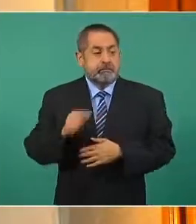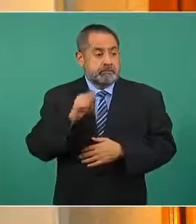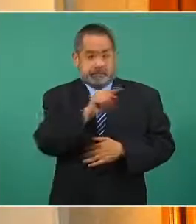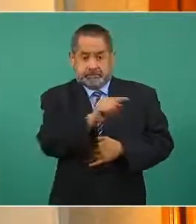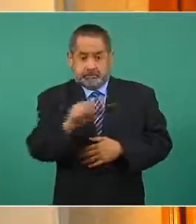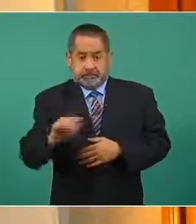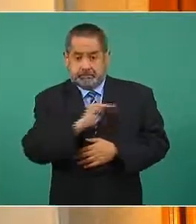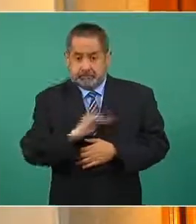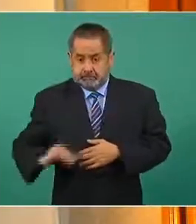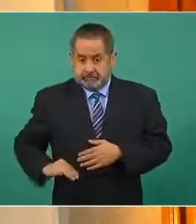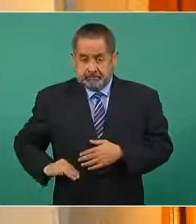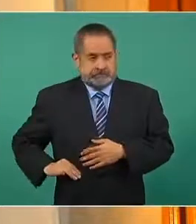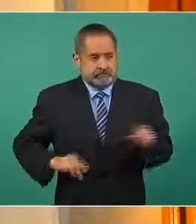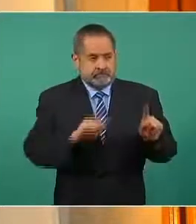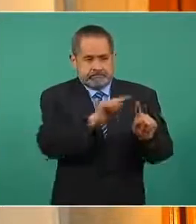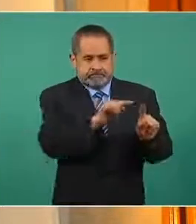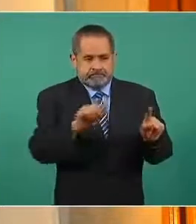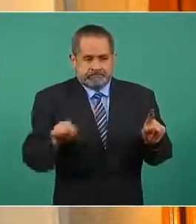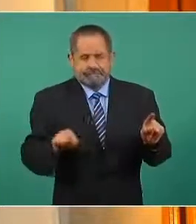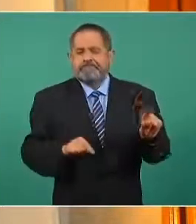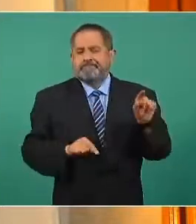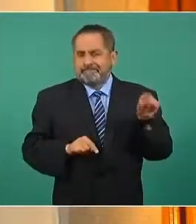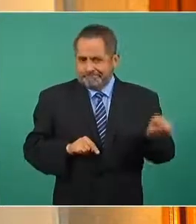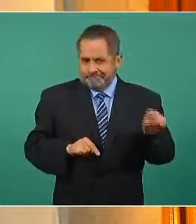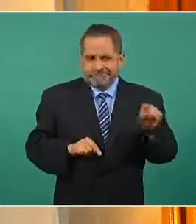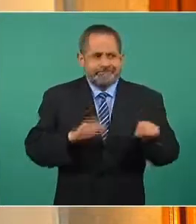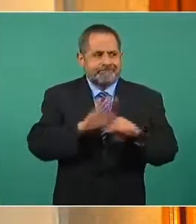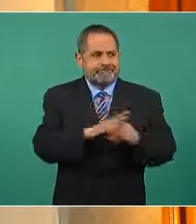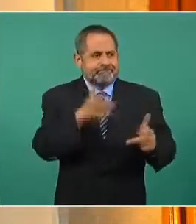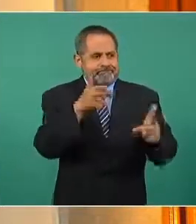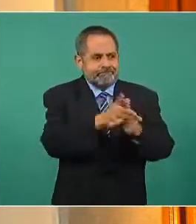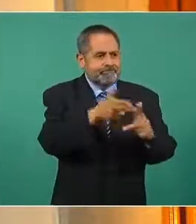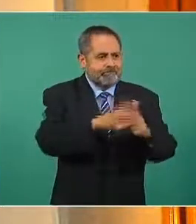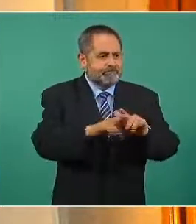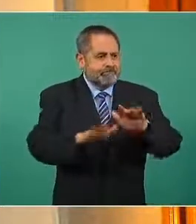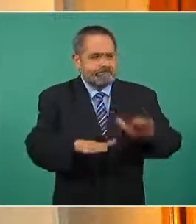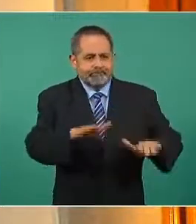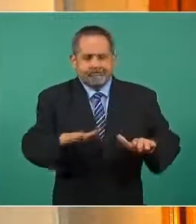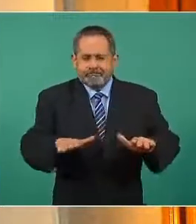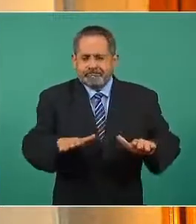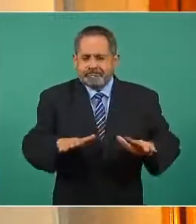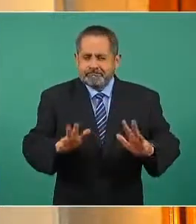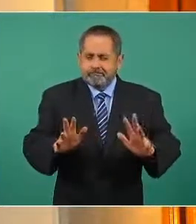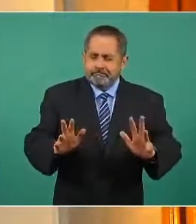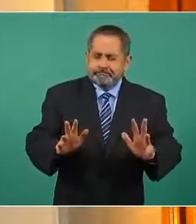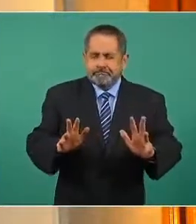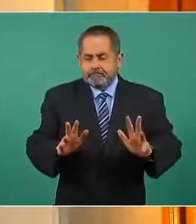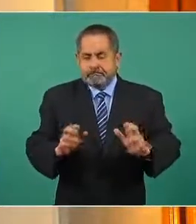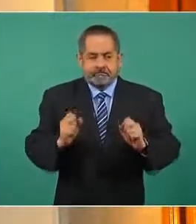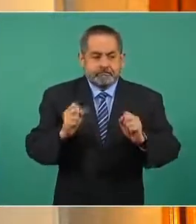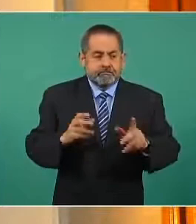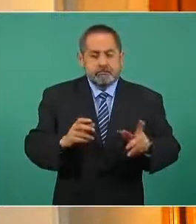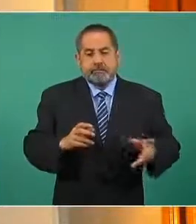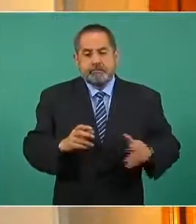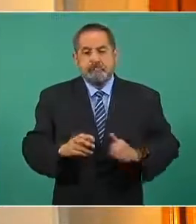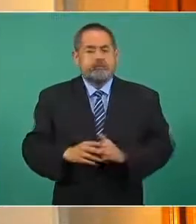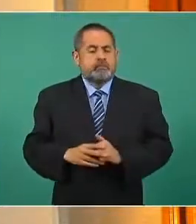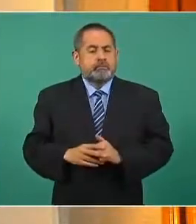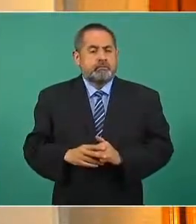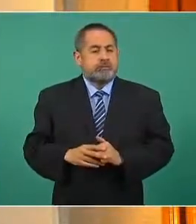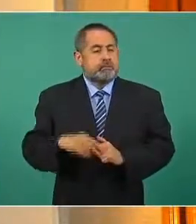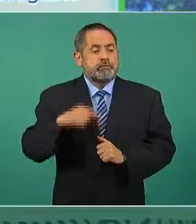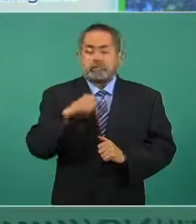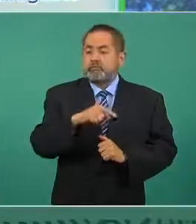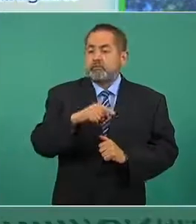en los cuales se había identificado un mayor índice de homicidios, 50 de ellos, en 50 de ellos se